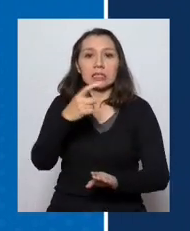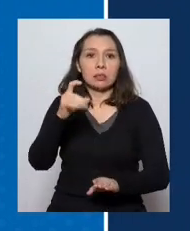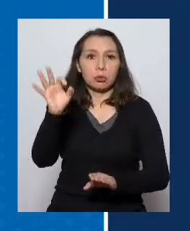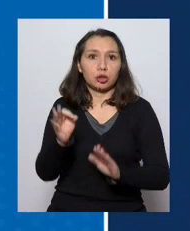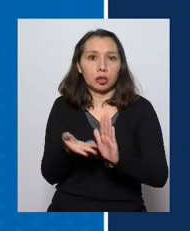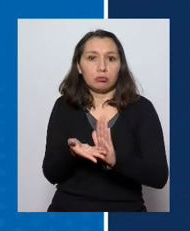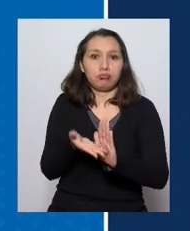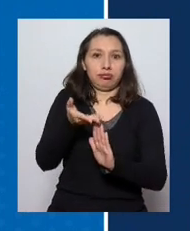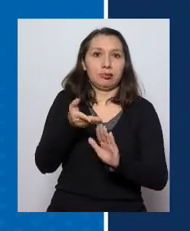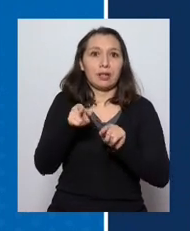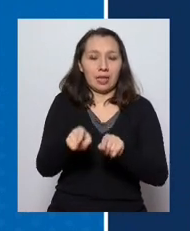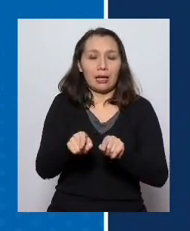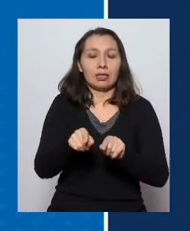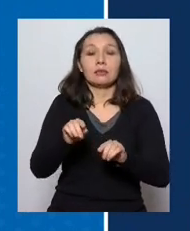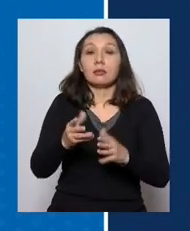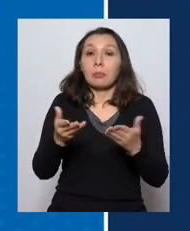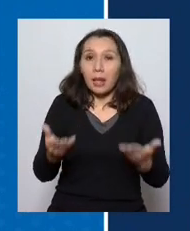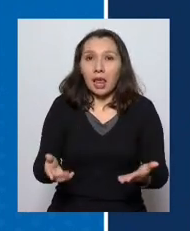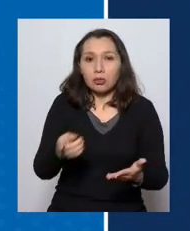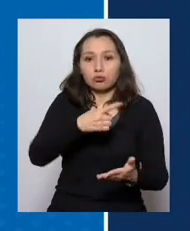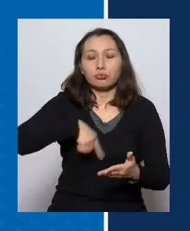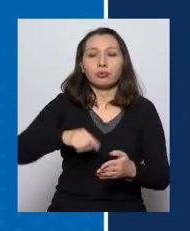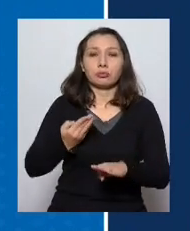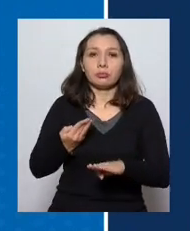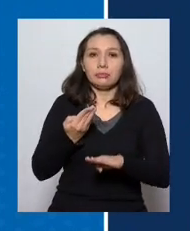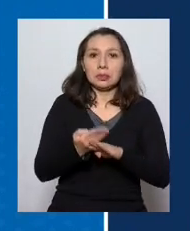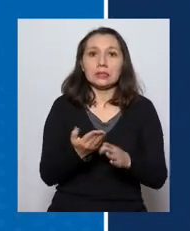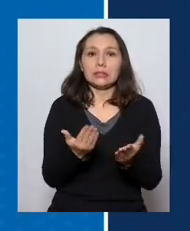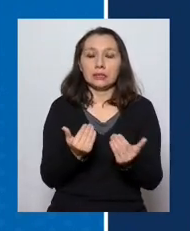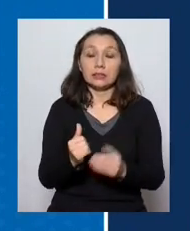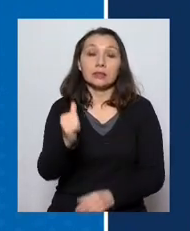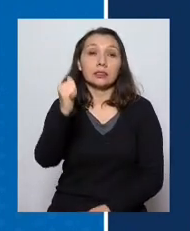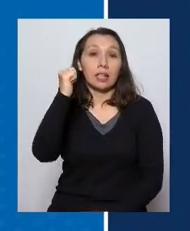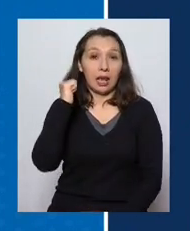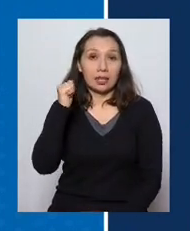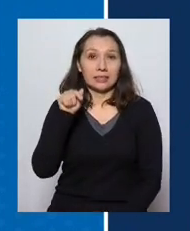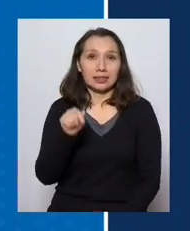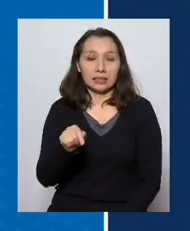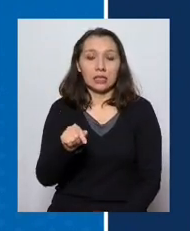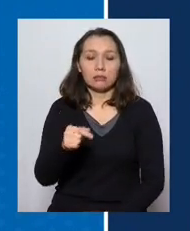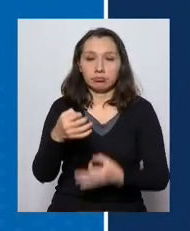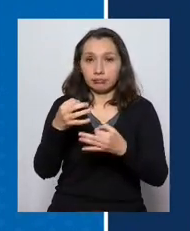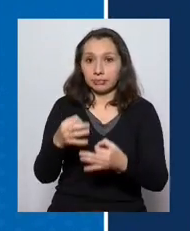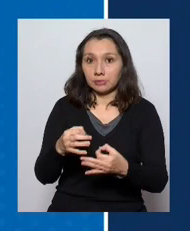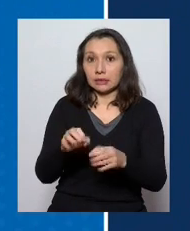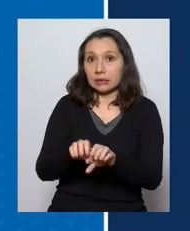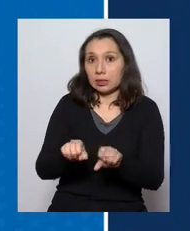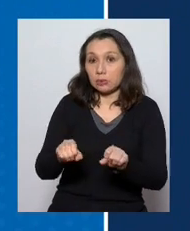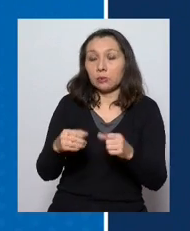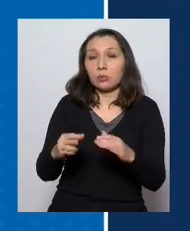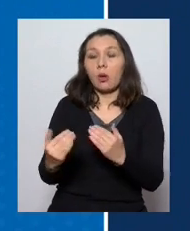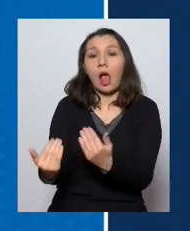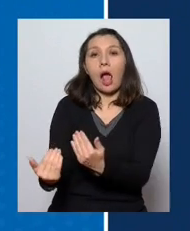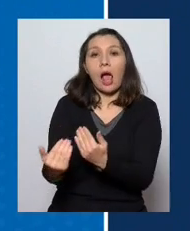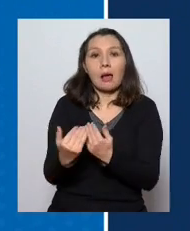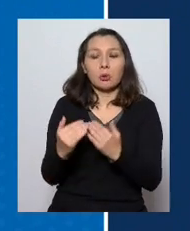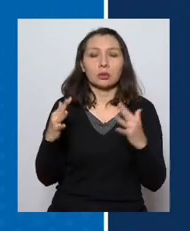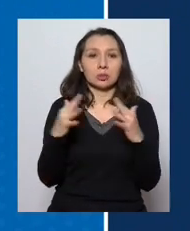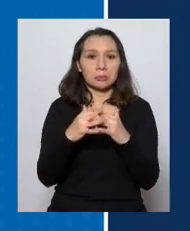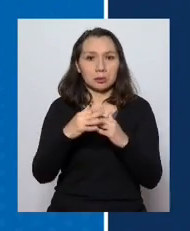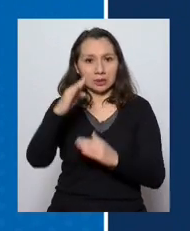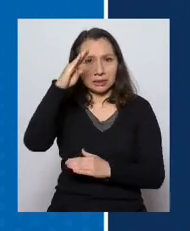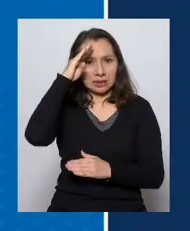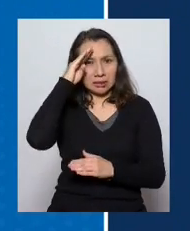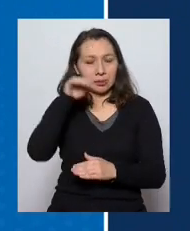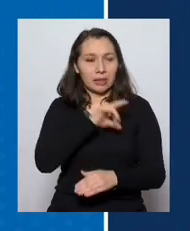Y para eso hemos requerido, y el día de ayer se ha concretado, el apoyo de la Armada